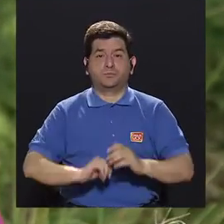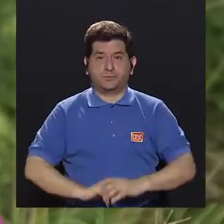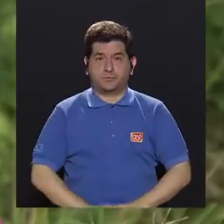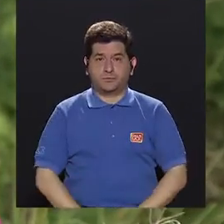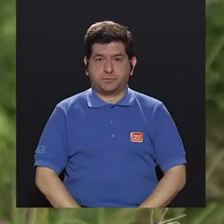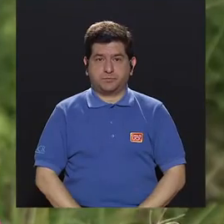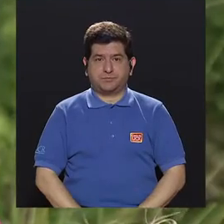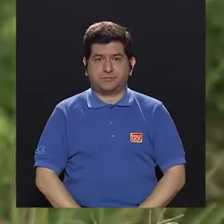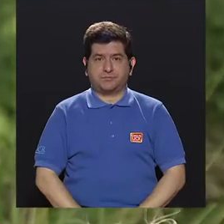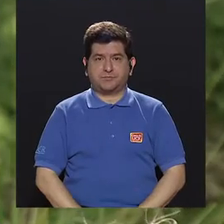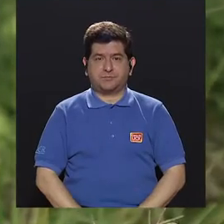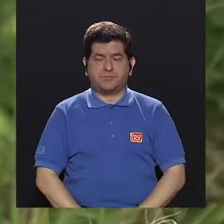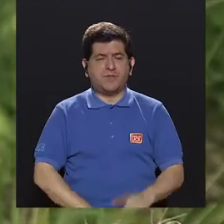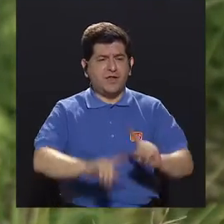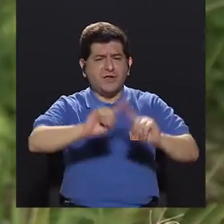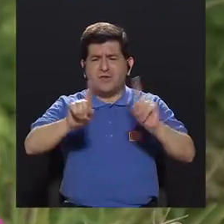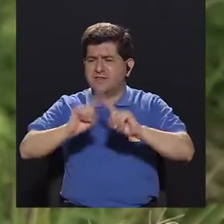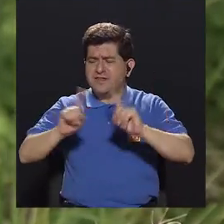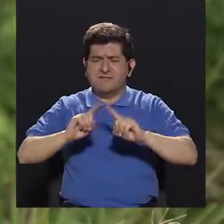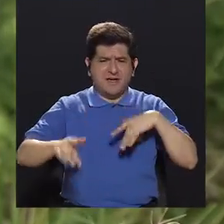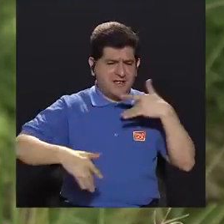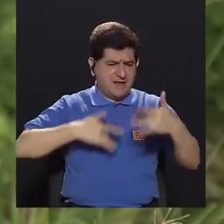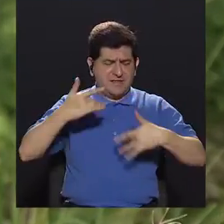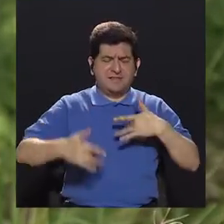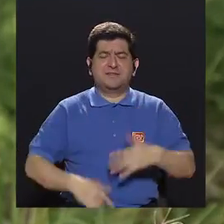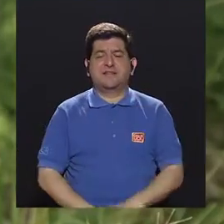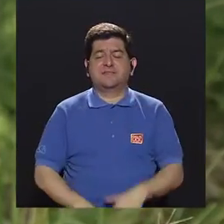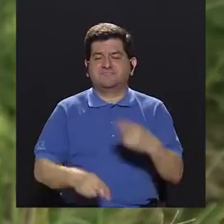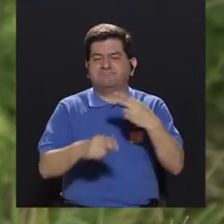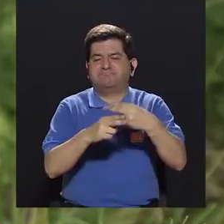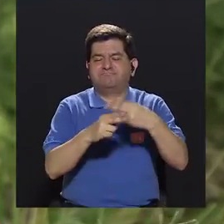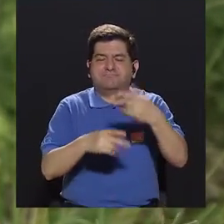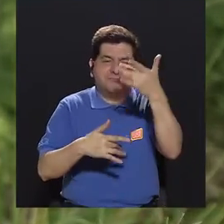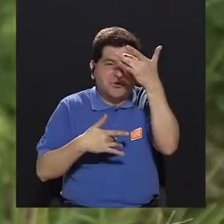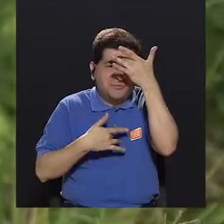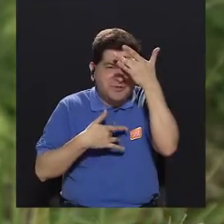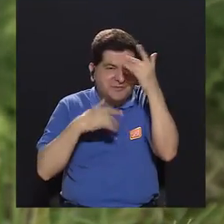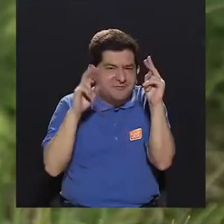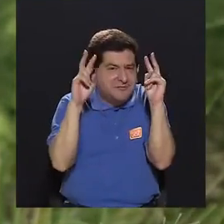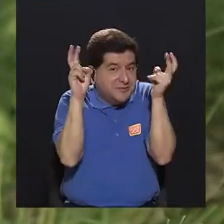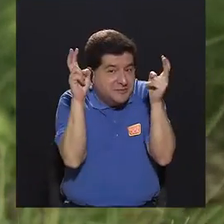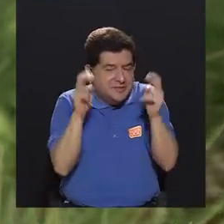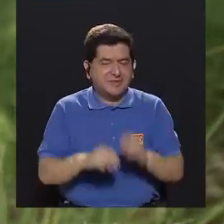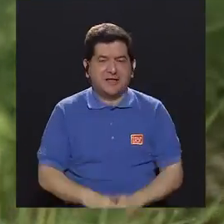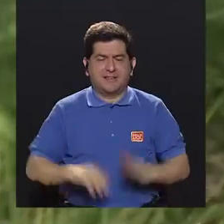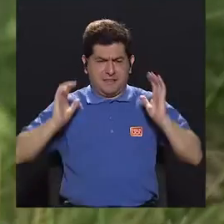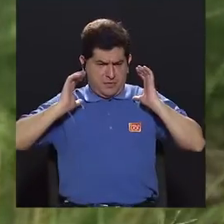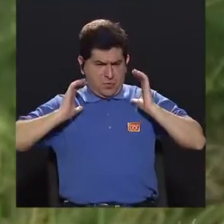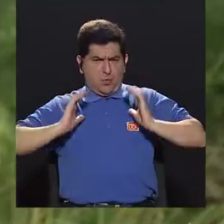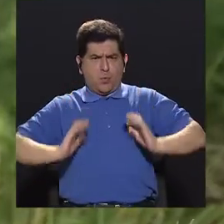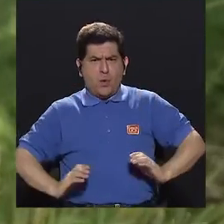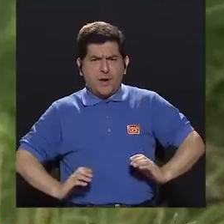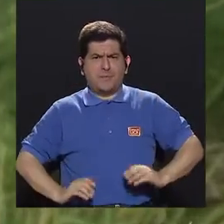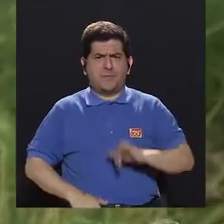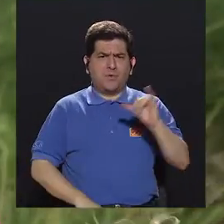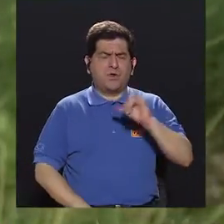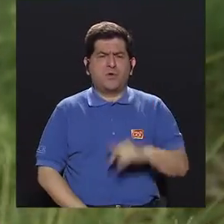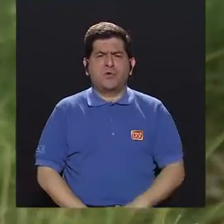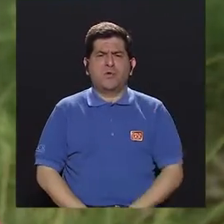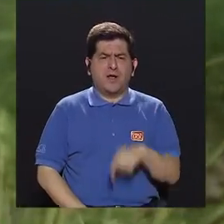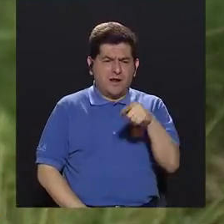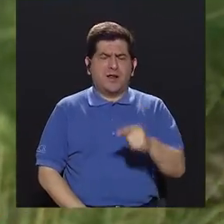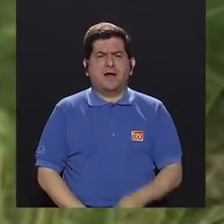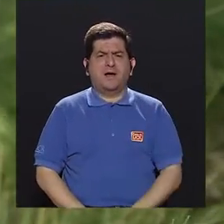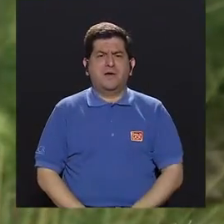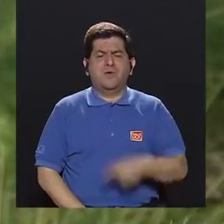Correcto. Y con un montón de síntomas que nosotros llamamos enfermedades. Nosotros consideramos que el cuerpo es en realidad un termómetro,